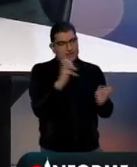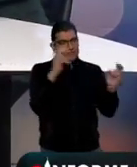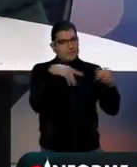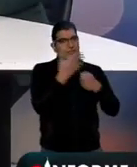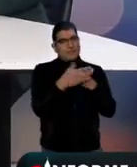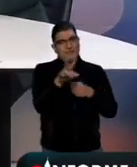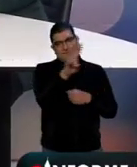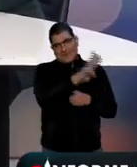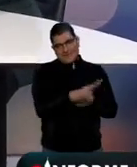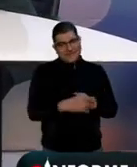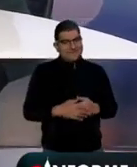día. ¡Gracias! ¡Gracias!